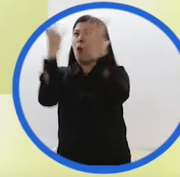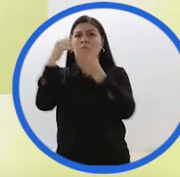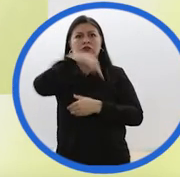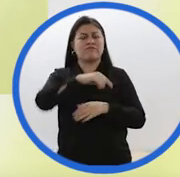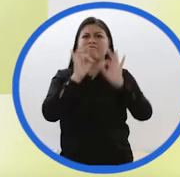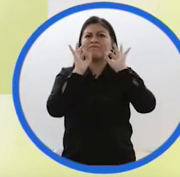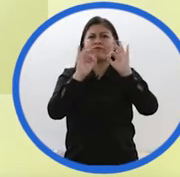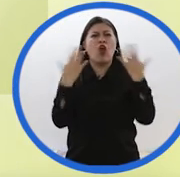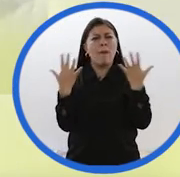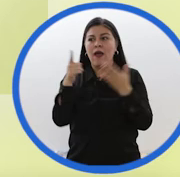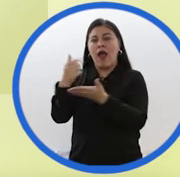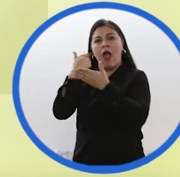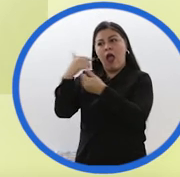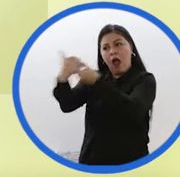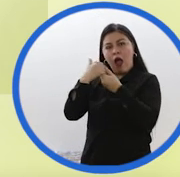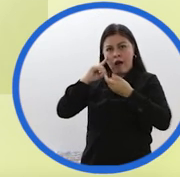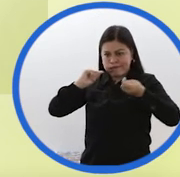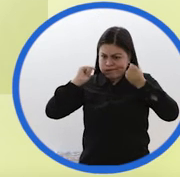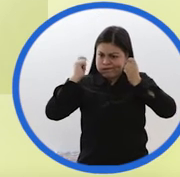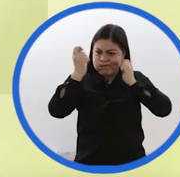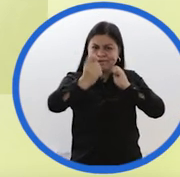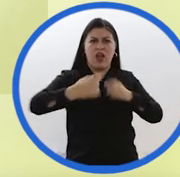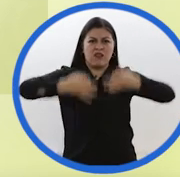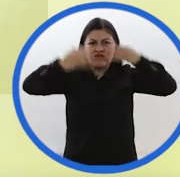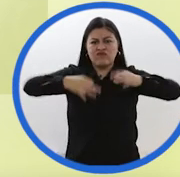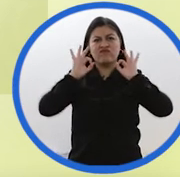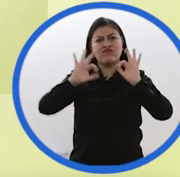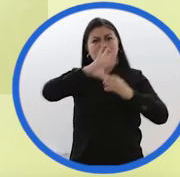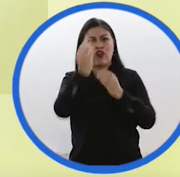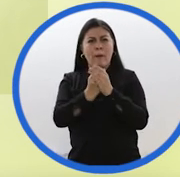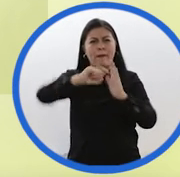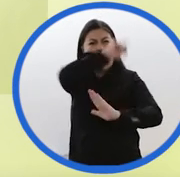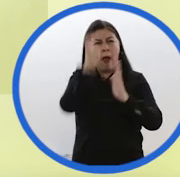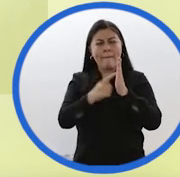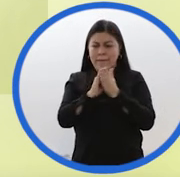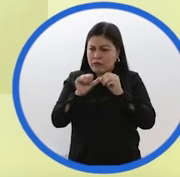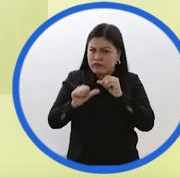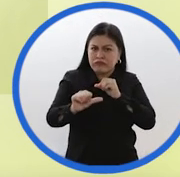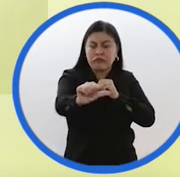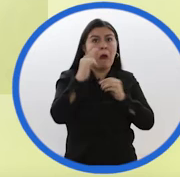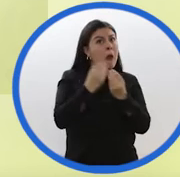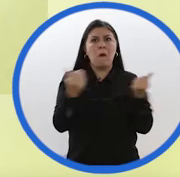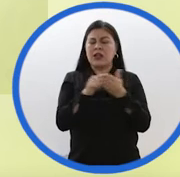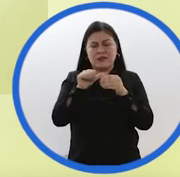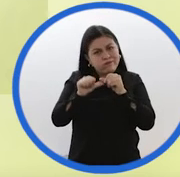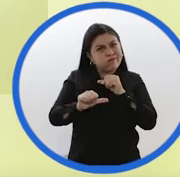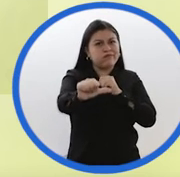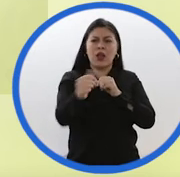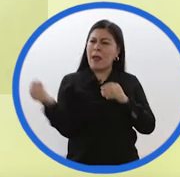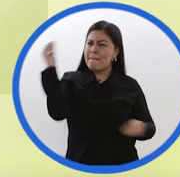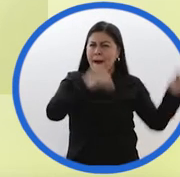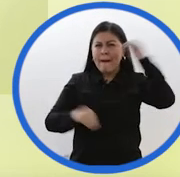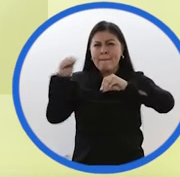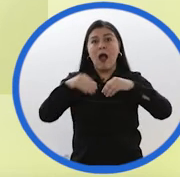Los PEDED representan el camino para lograr la transformación real, integral, incluyente y sostenible en el tiempo, el cual